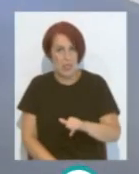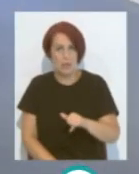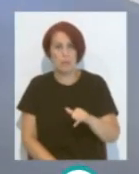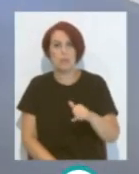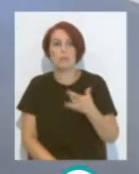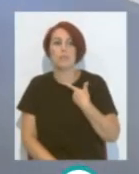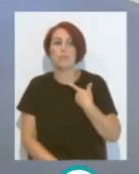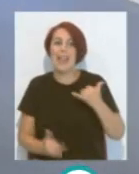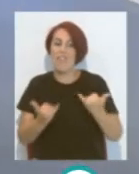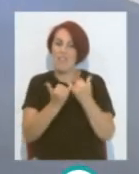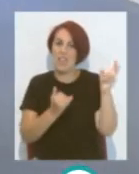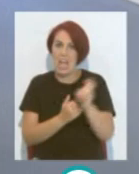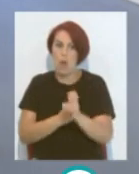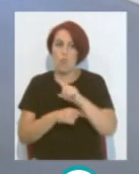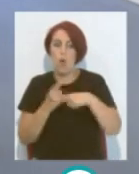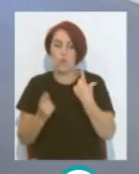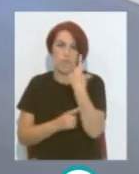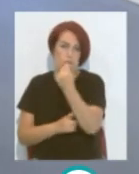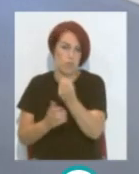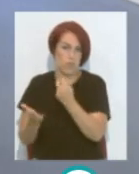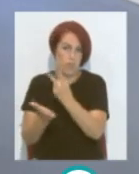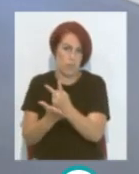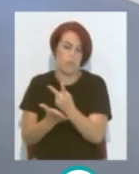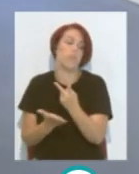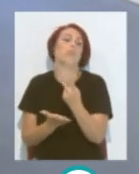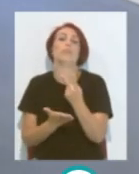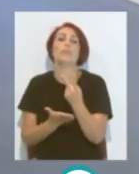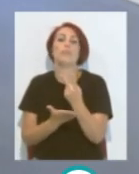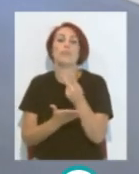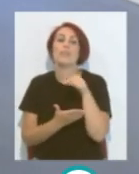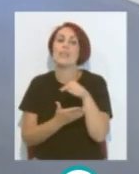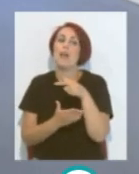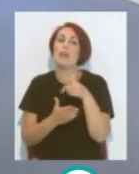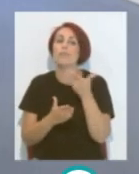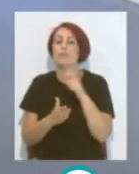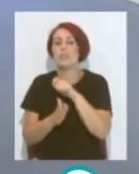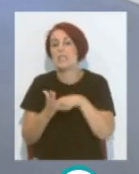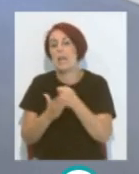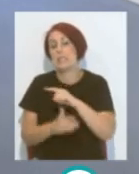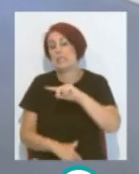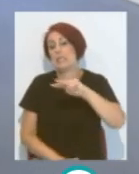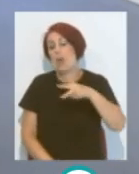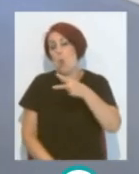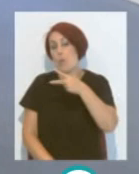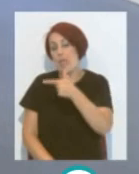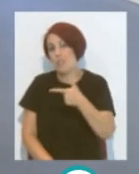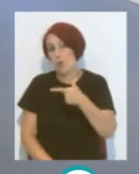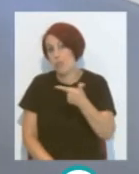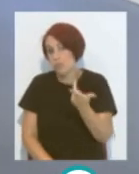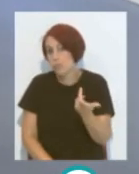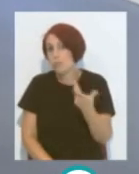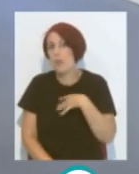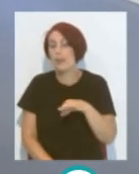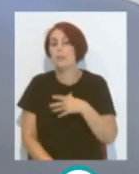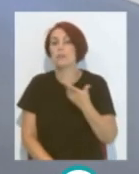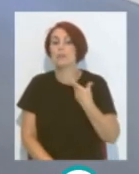el Tenerife Después ya se marchó nuevamente Todavía no está Esa ficha O estará en la segunda división Estamos hablando De la Liga